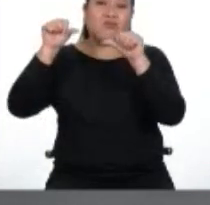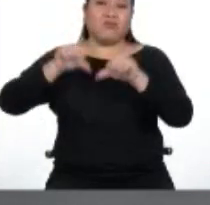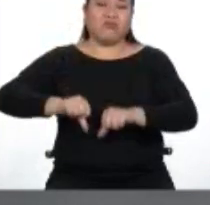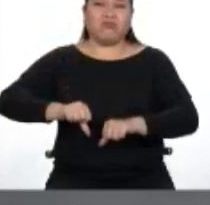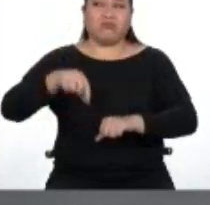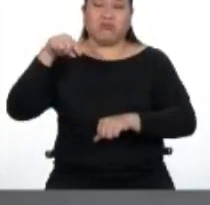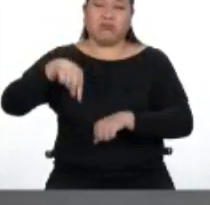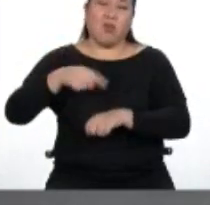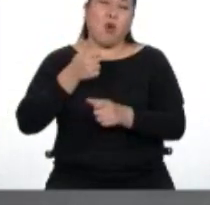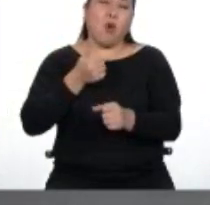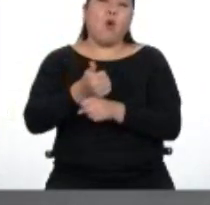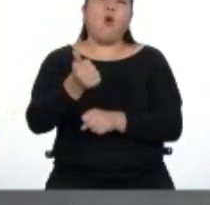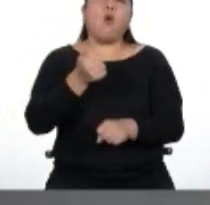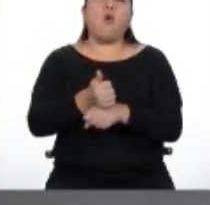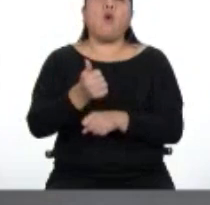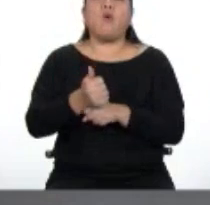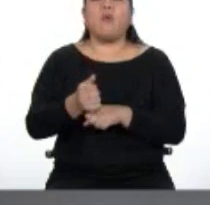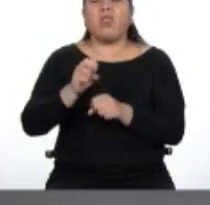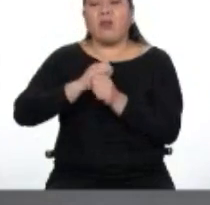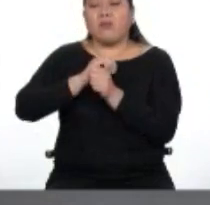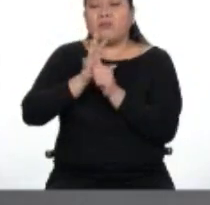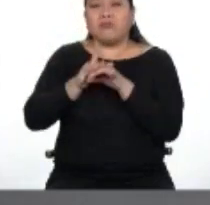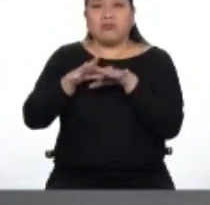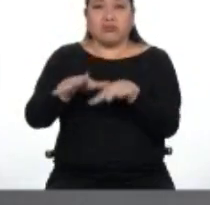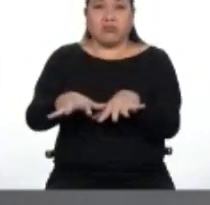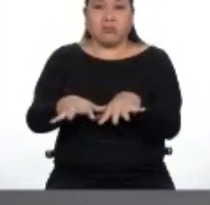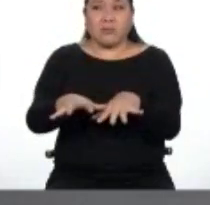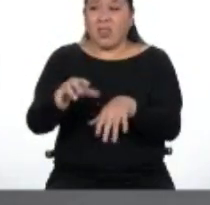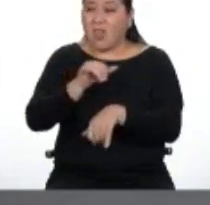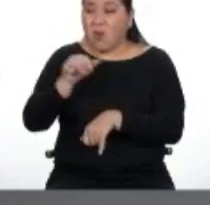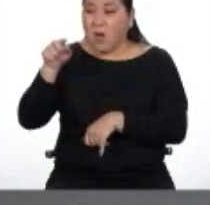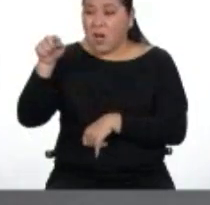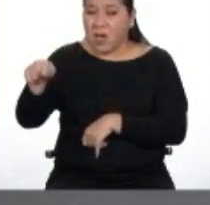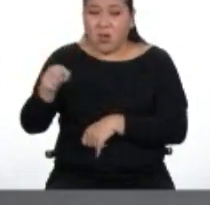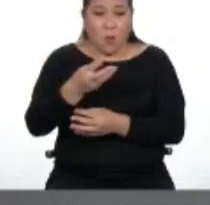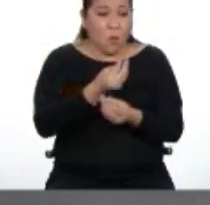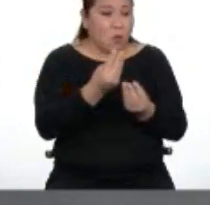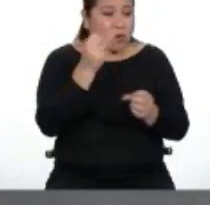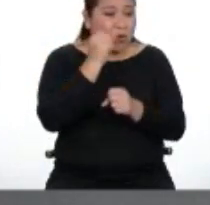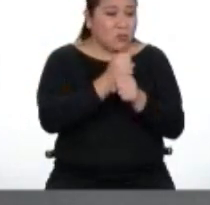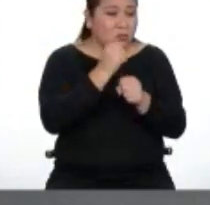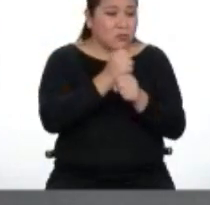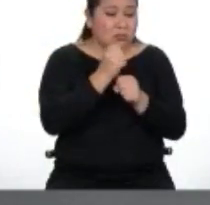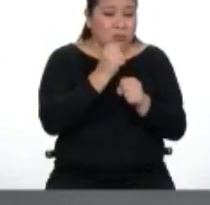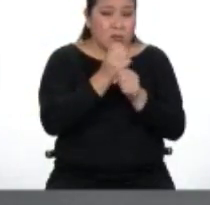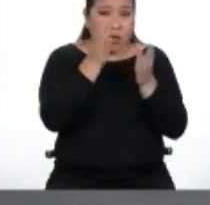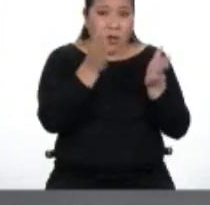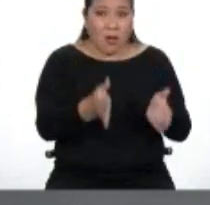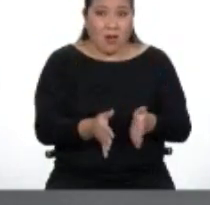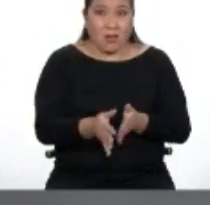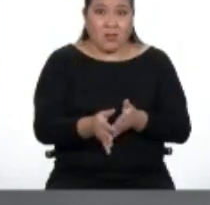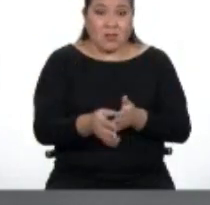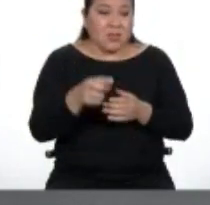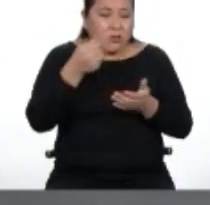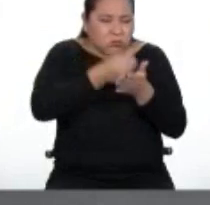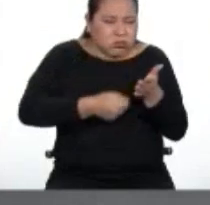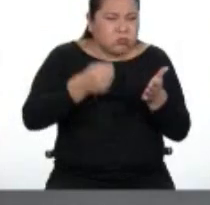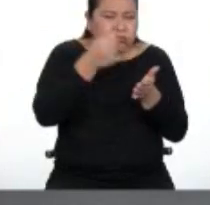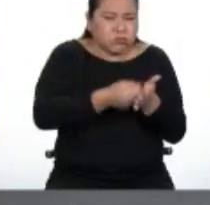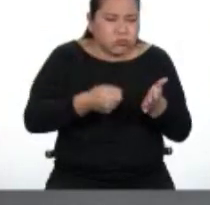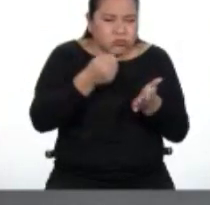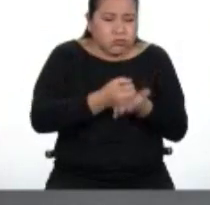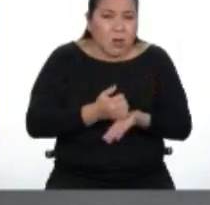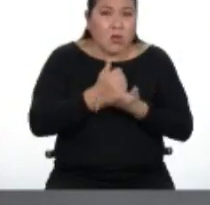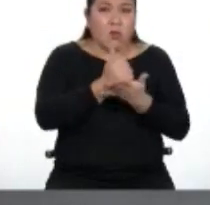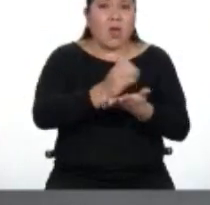mucho pensar que al igual que ellos, un montón de peruanos que con trabajos acaban adelante a sus familias, ahora ven todos sus esfuerzos